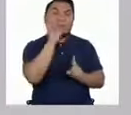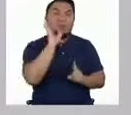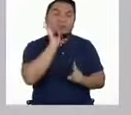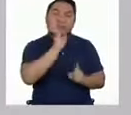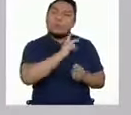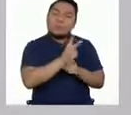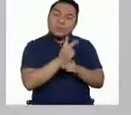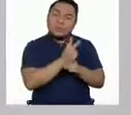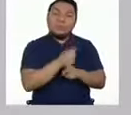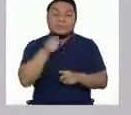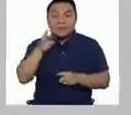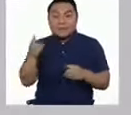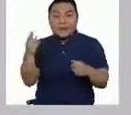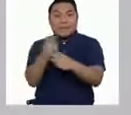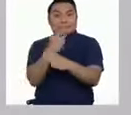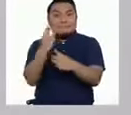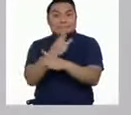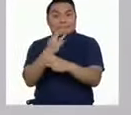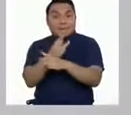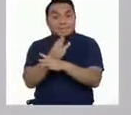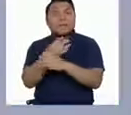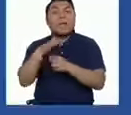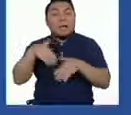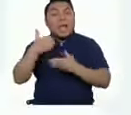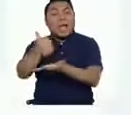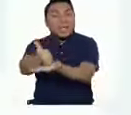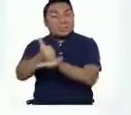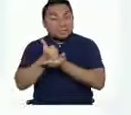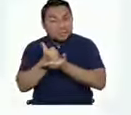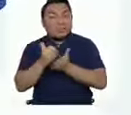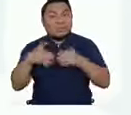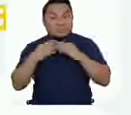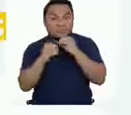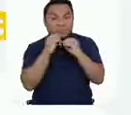nuestras amigas y nos ayudan a solucionar nuestros problemas diarios.